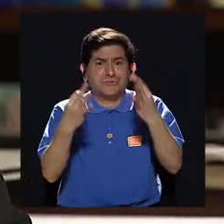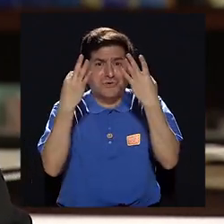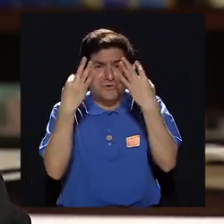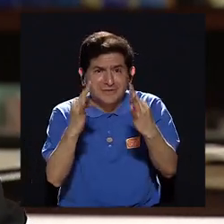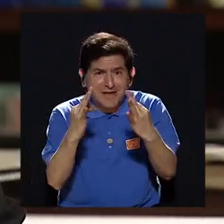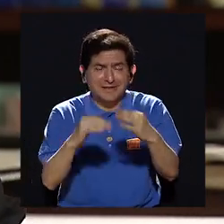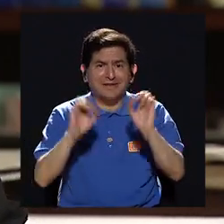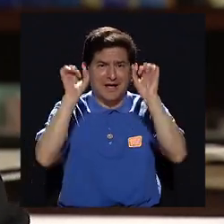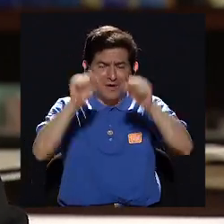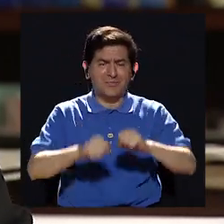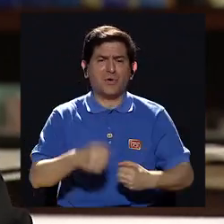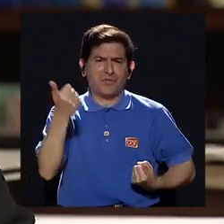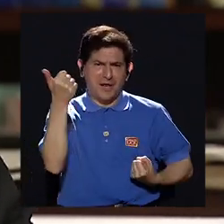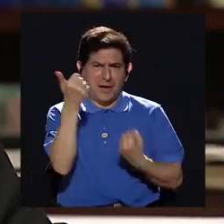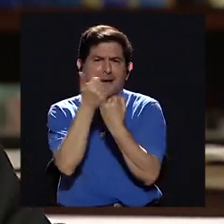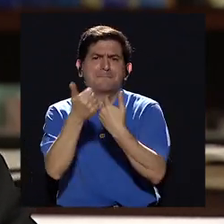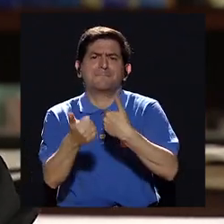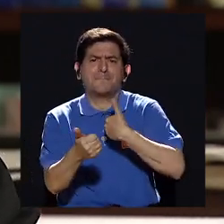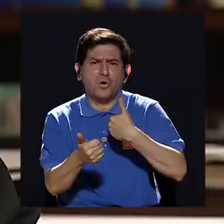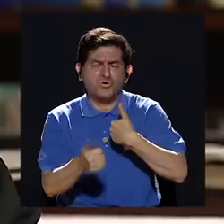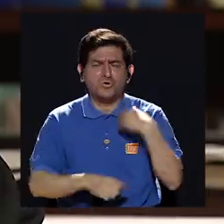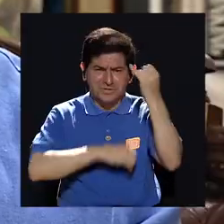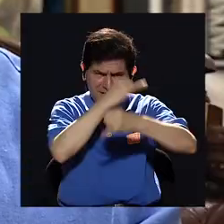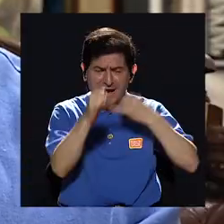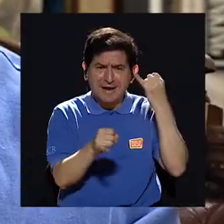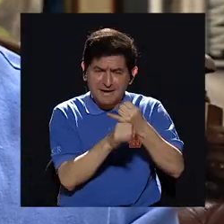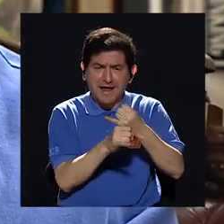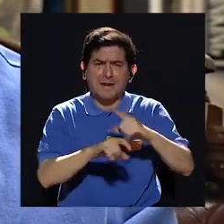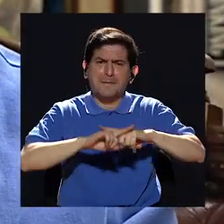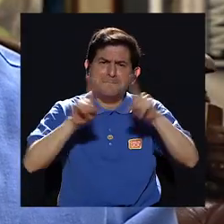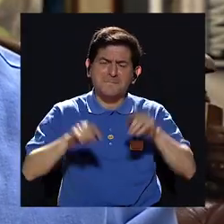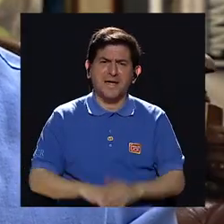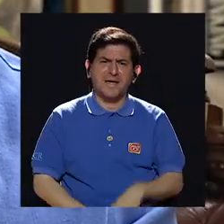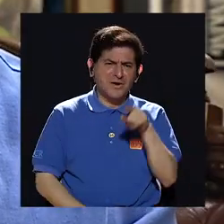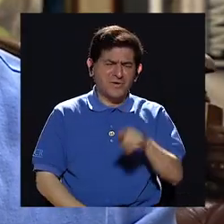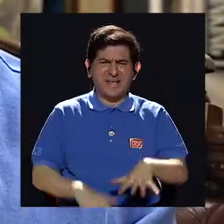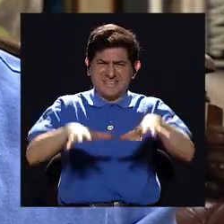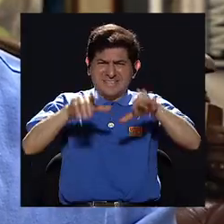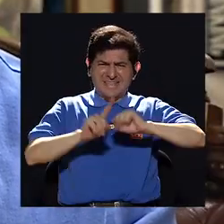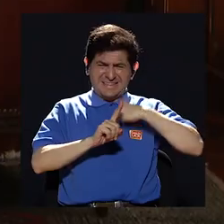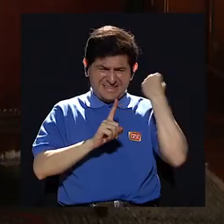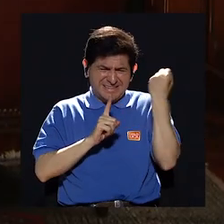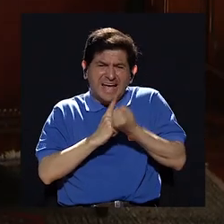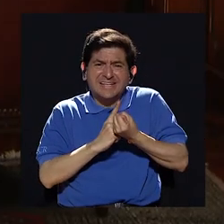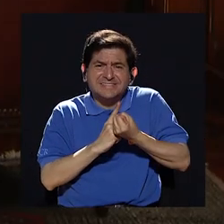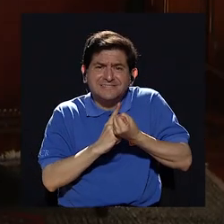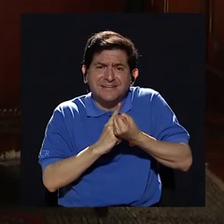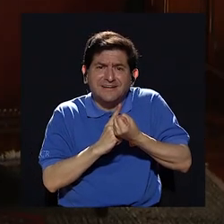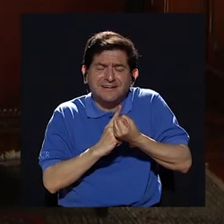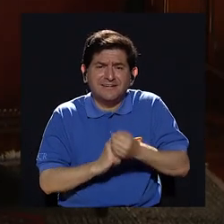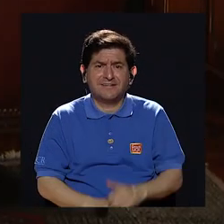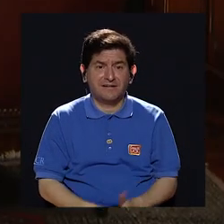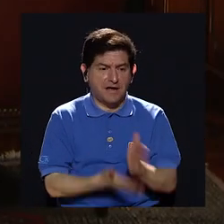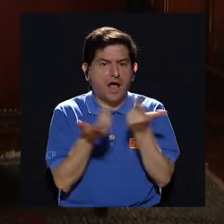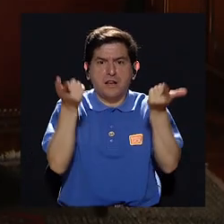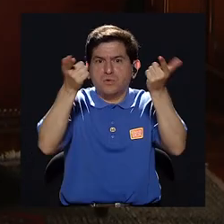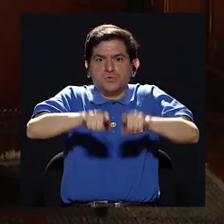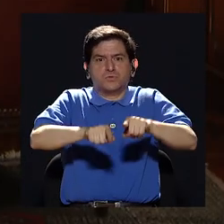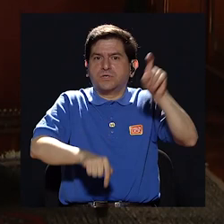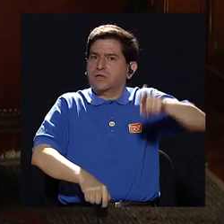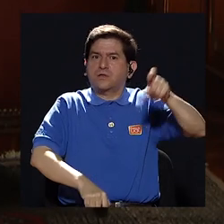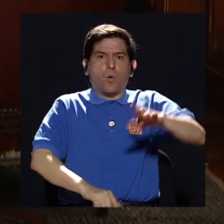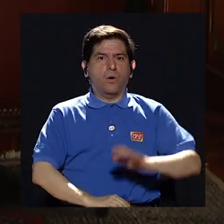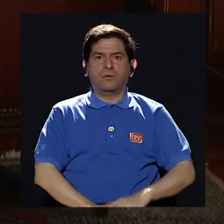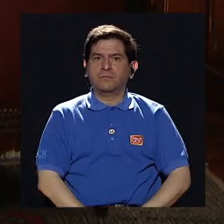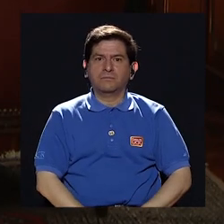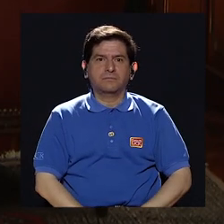modo ese respaldo que se necesitaba a nivel internacional pero esa tensión que se dio ahí ¿algo tuvo que haber pasado ahí